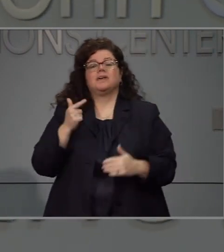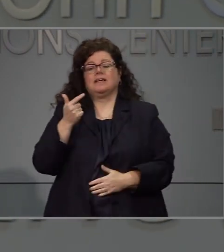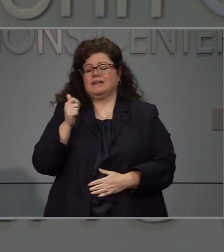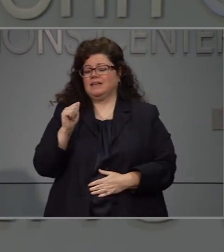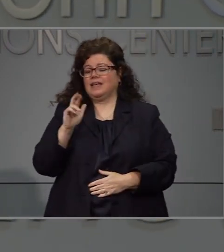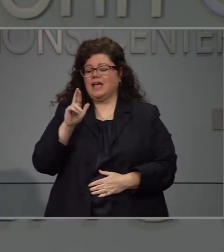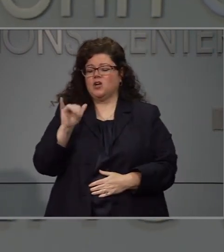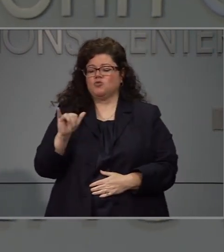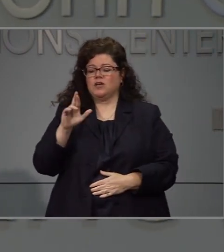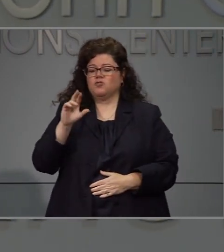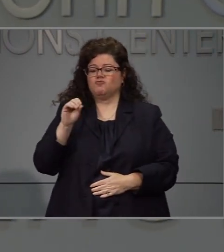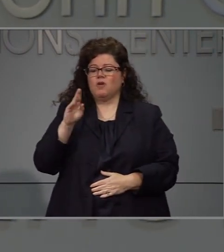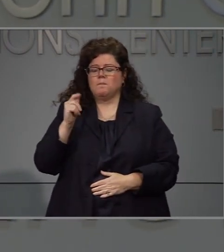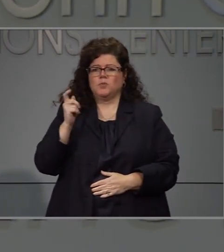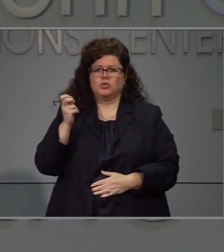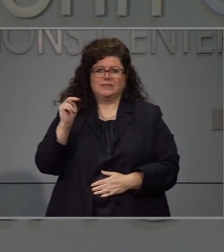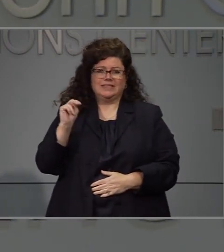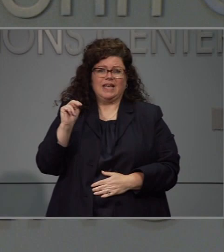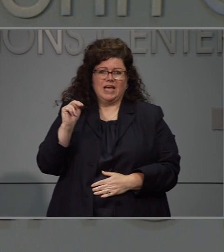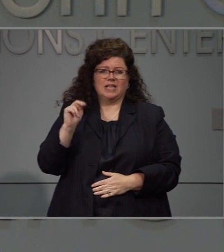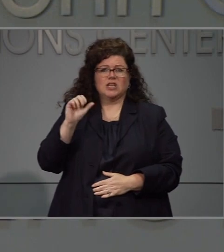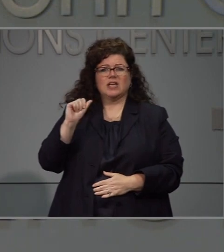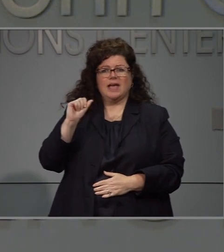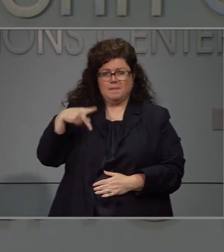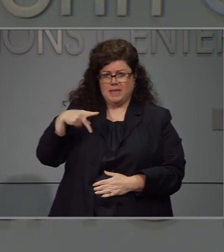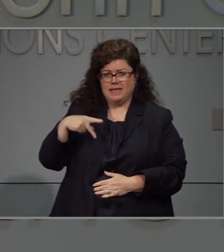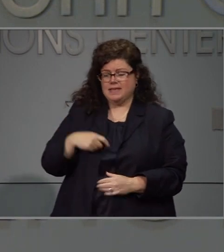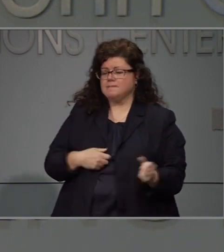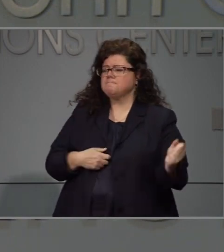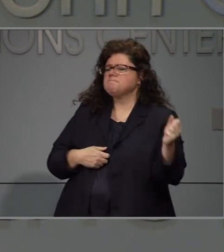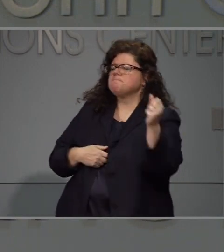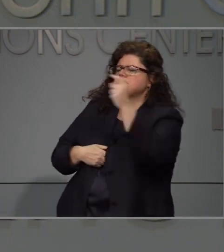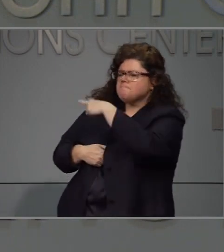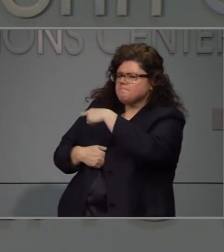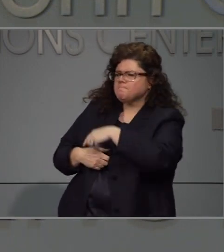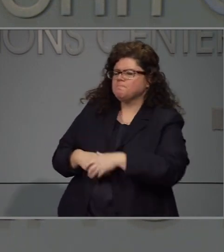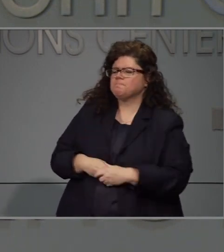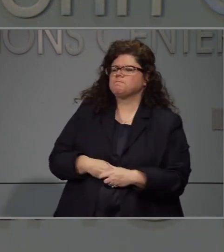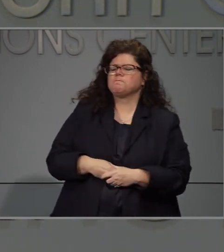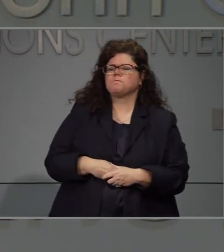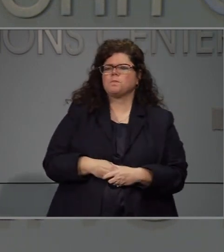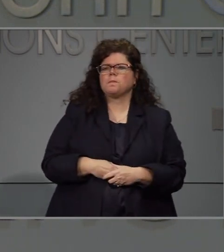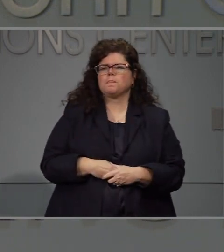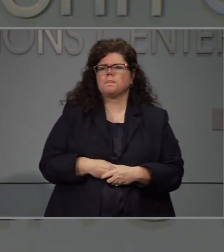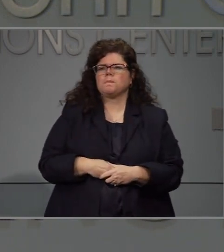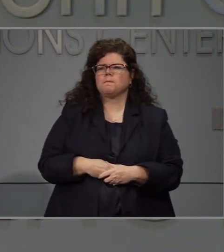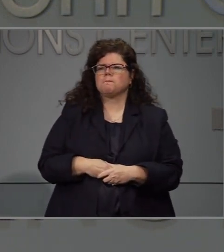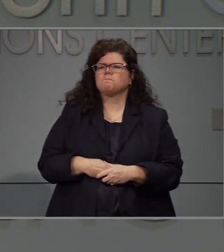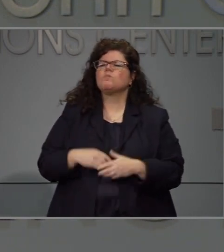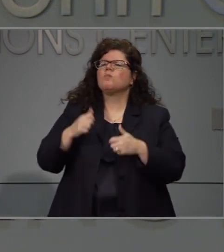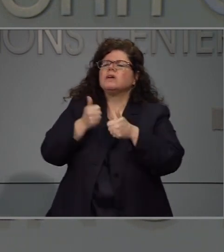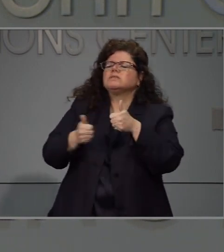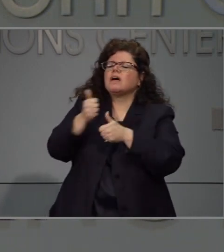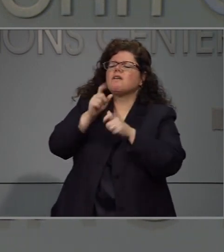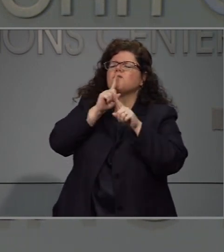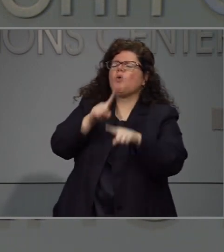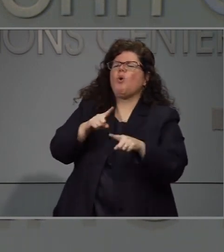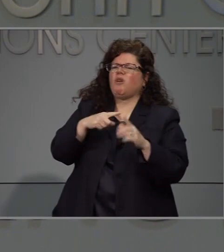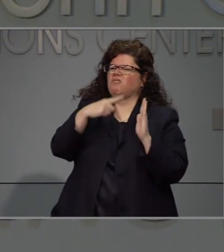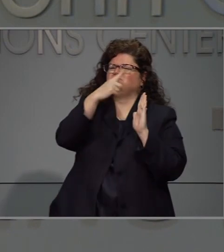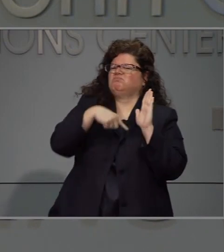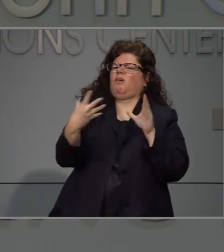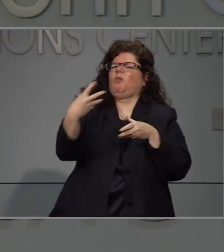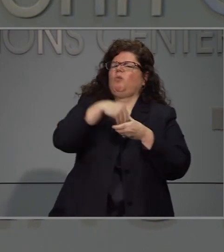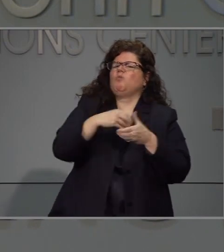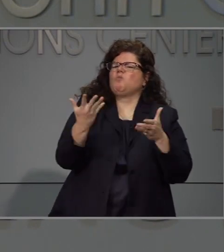Que viva pretz en asociente pres. Trabajamos. Nos puede dar una actualización de lo que dice la